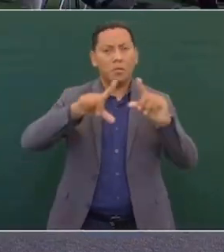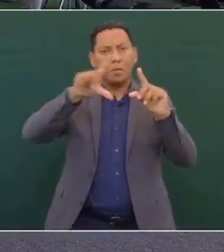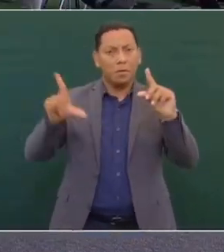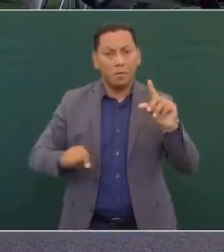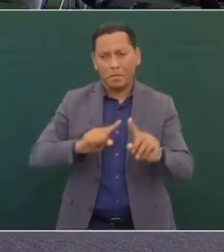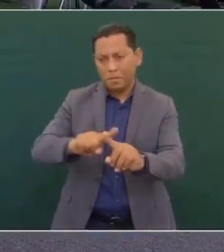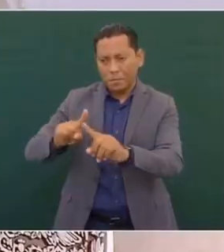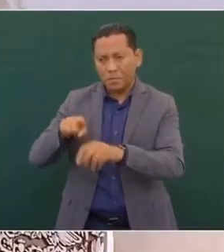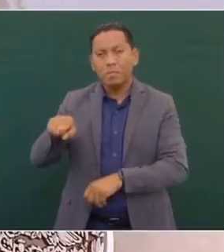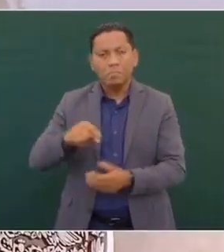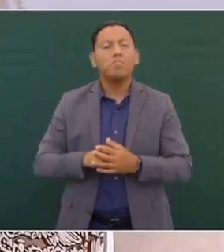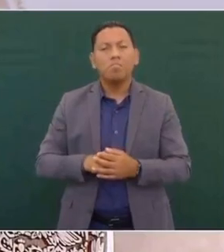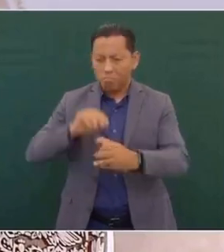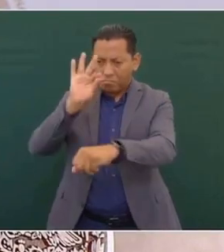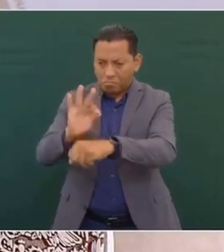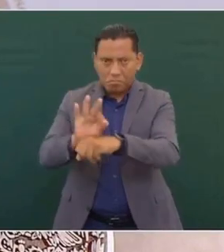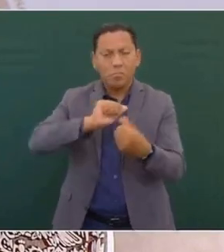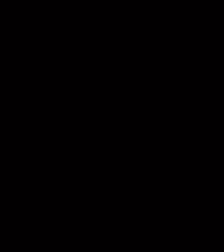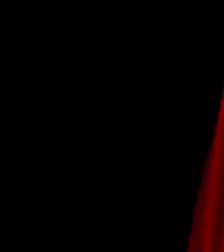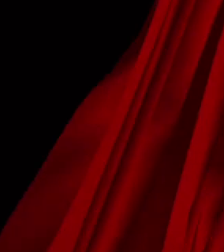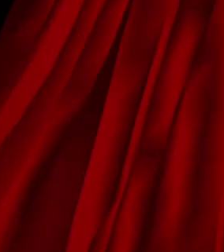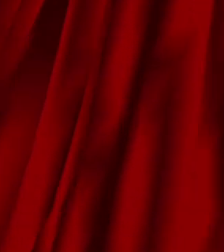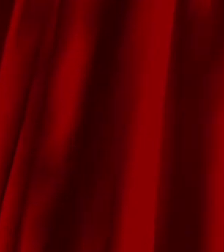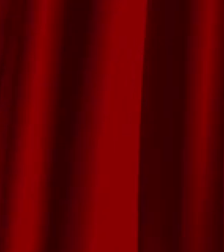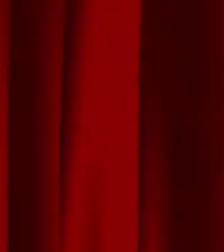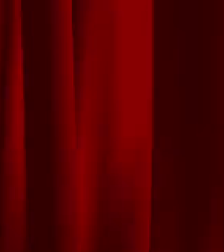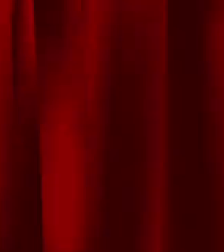están a favor de la transformación. ¡Gracias!